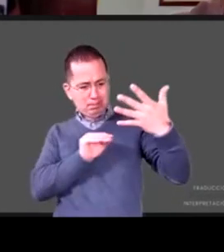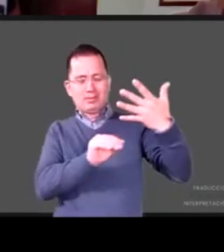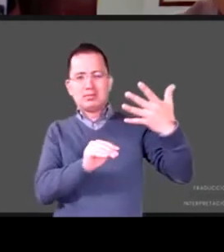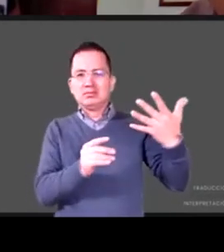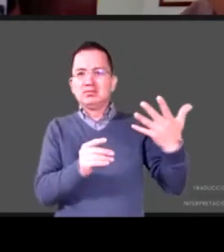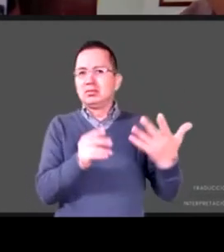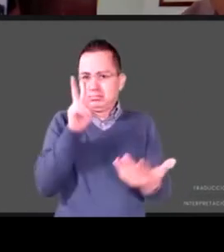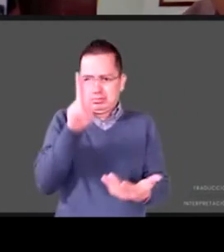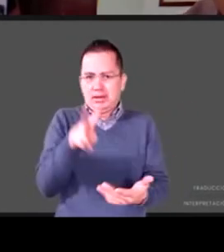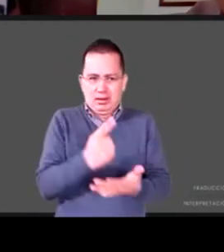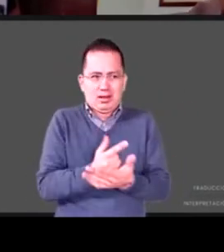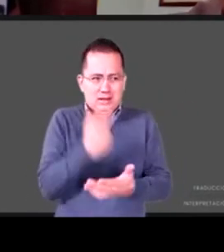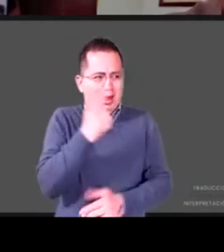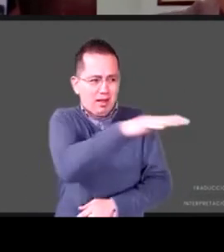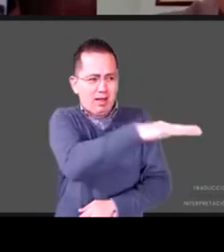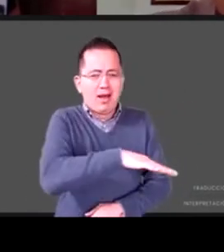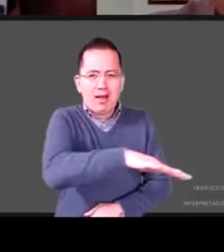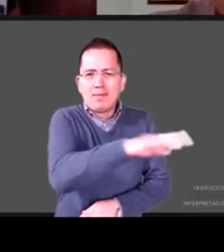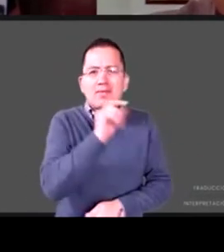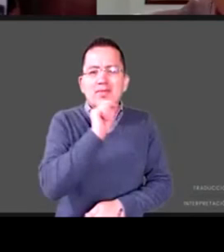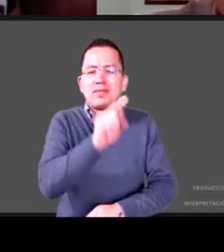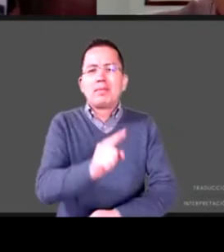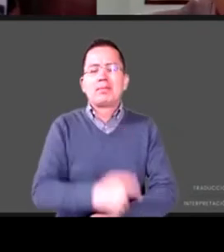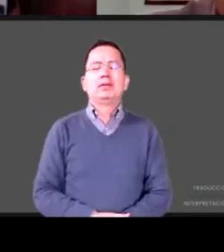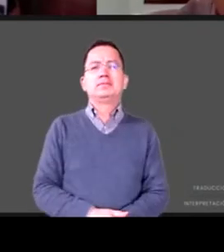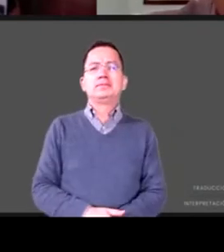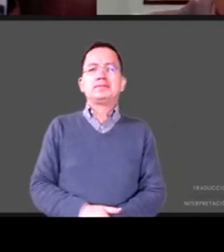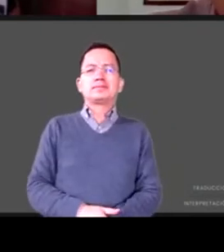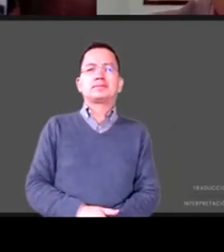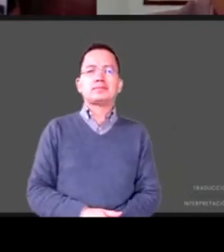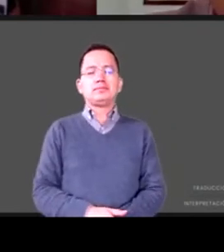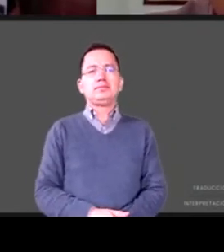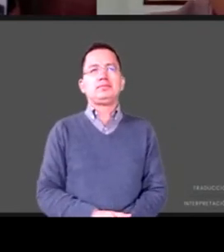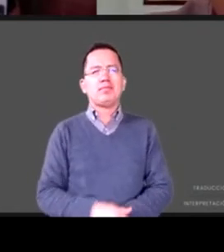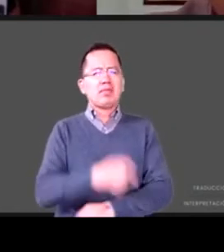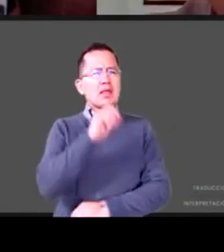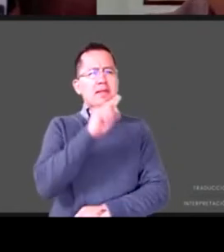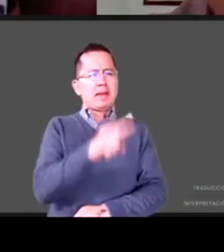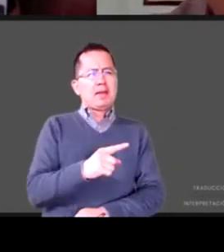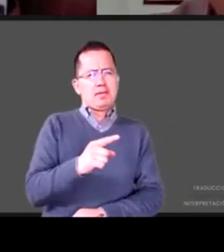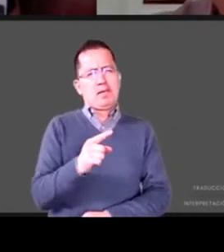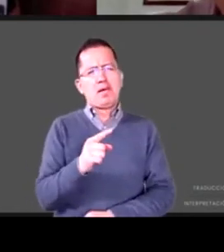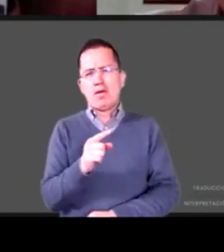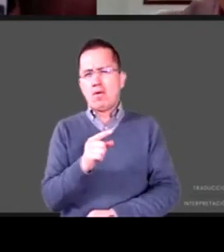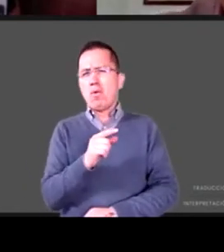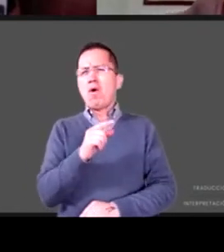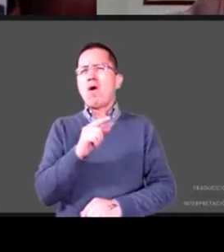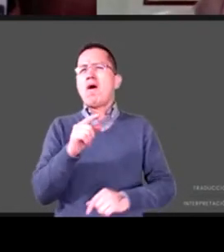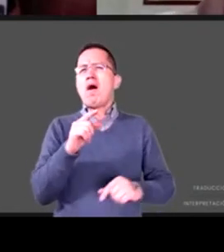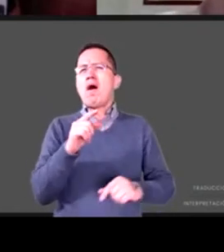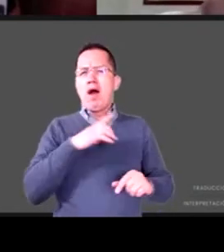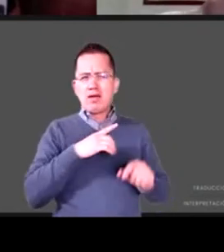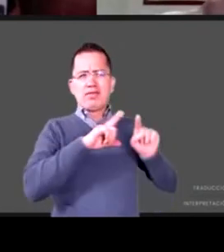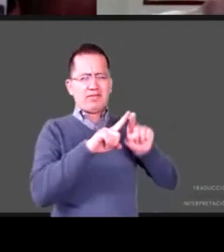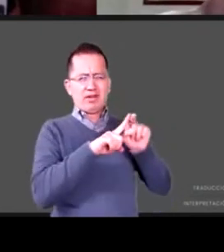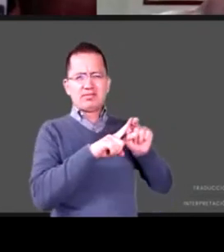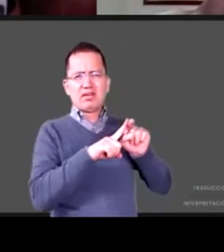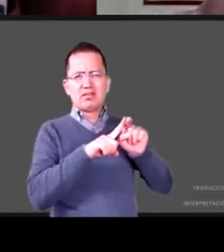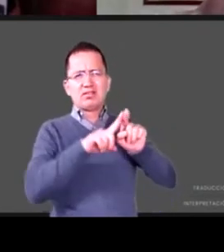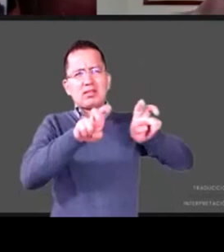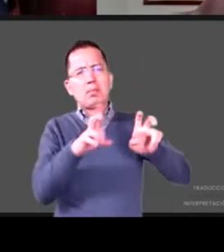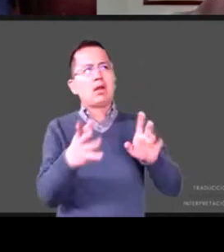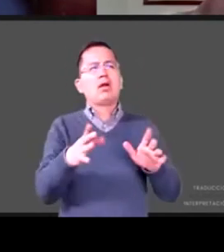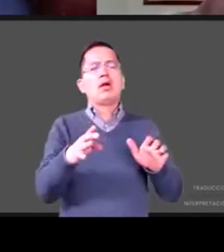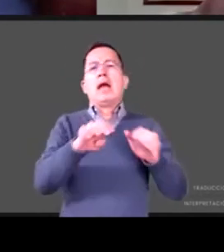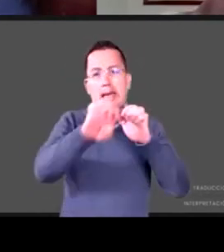parte está elementos que y me quisiera referir porque creo que es es que el COVID la pandemia del COVID